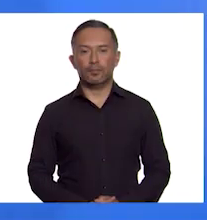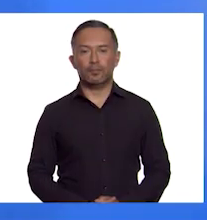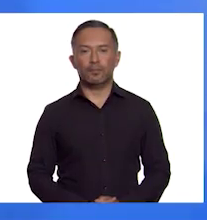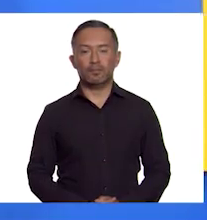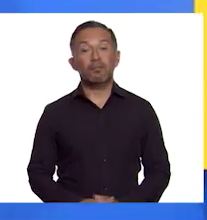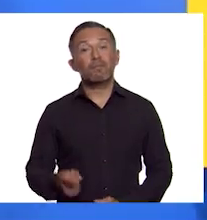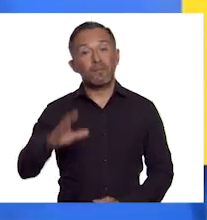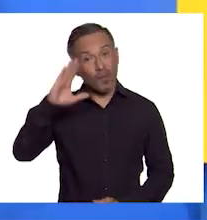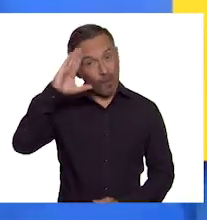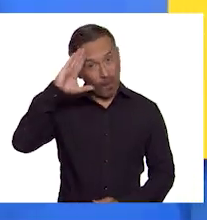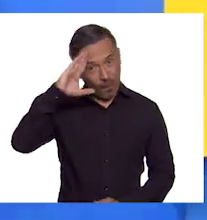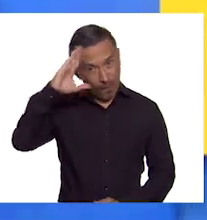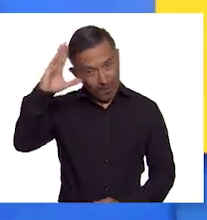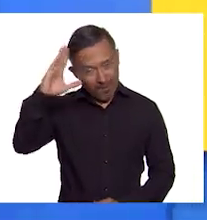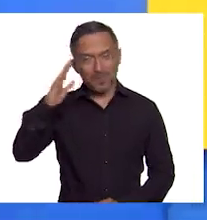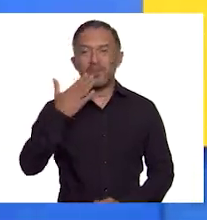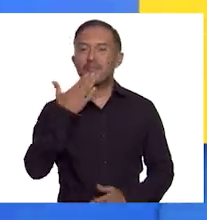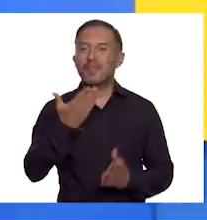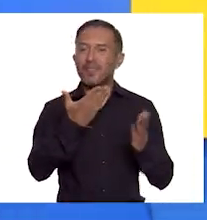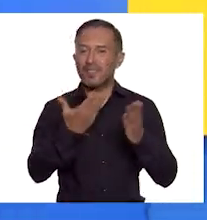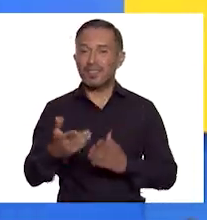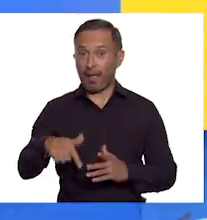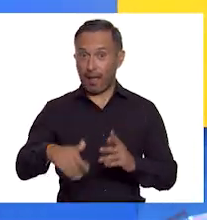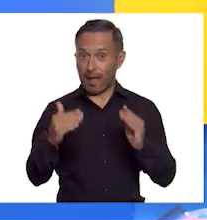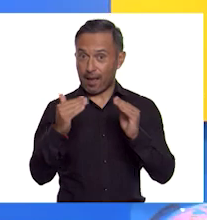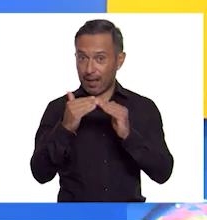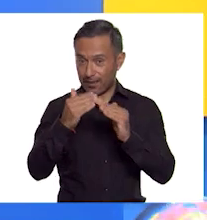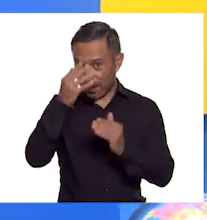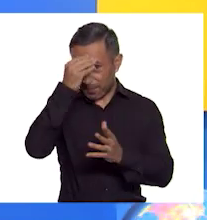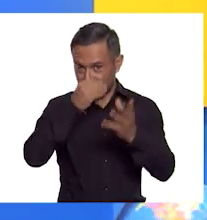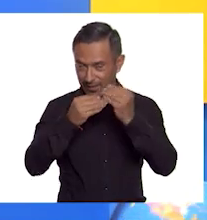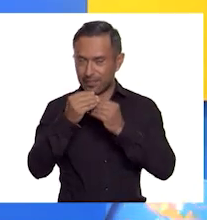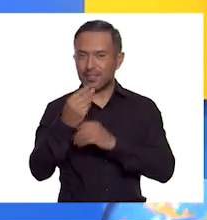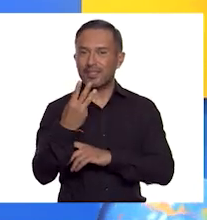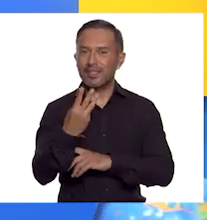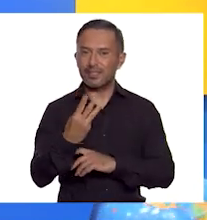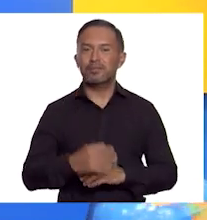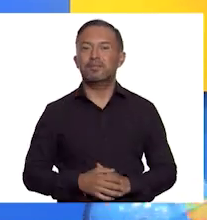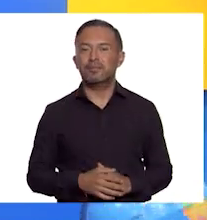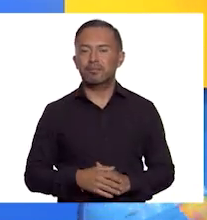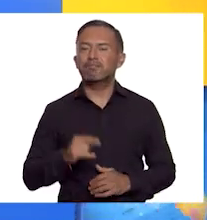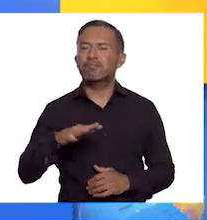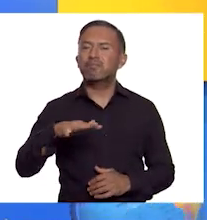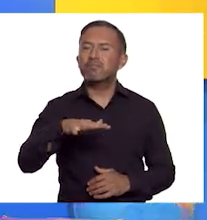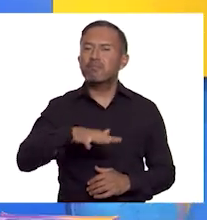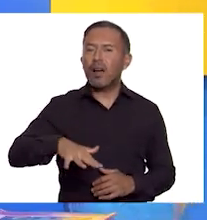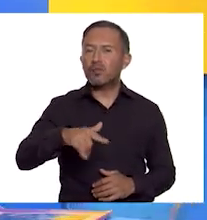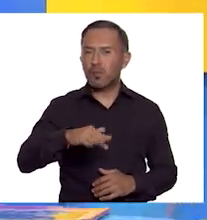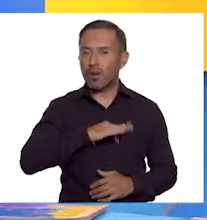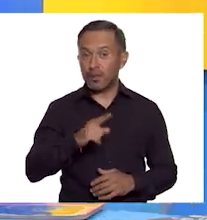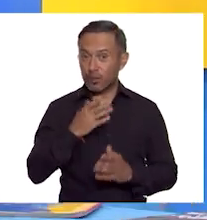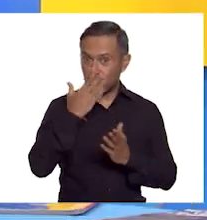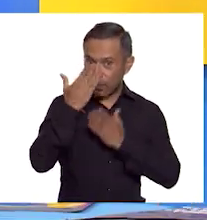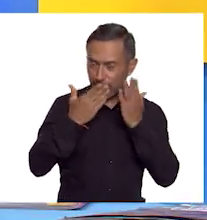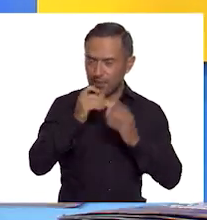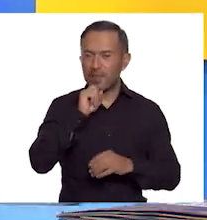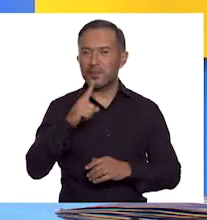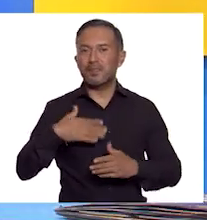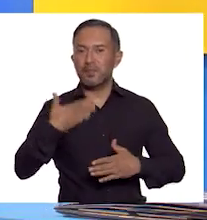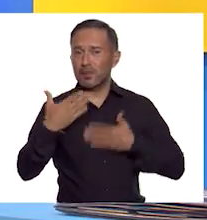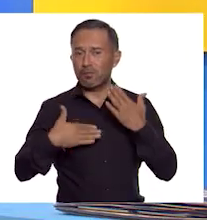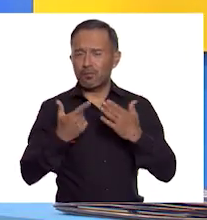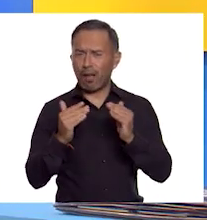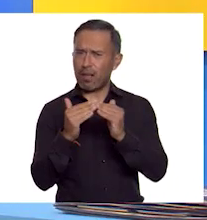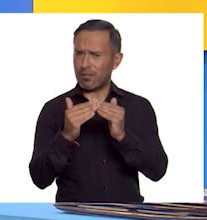¡Hola, hola! Les damos la bienvenida a Aprende en Casa 3, un espacio en el que vamos a poder estudiar y divertirnos desde nuestros